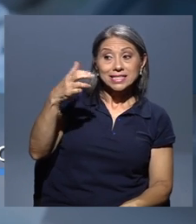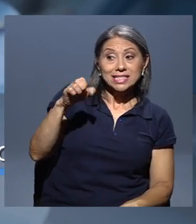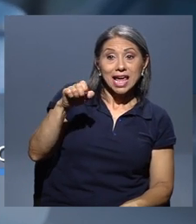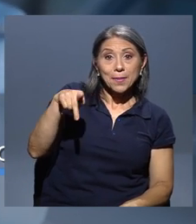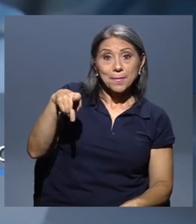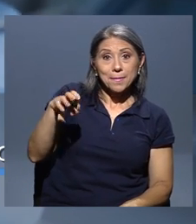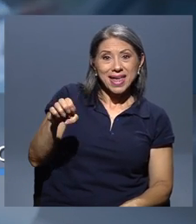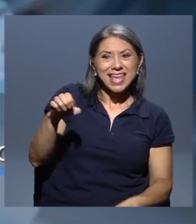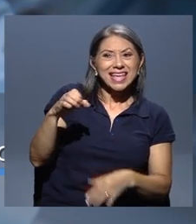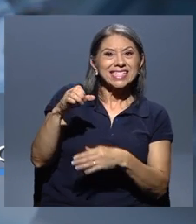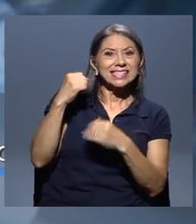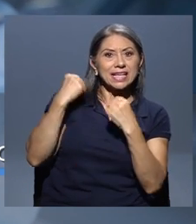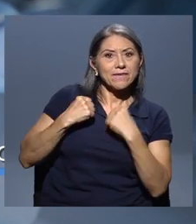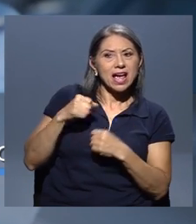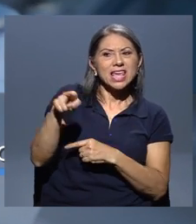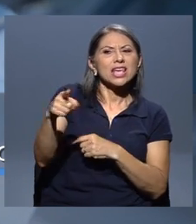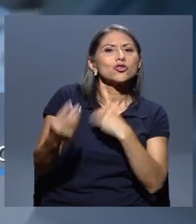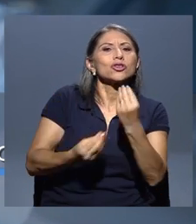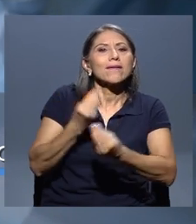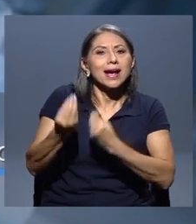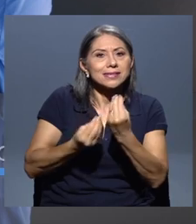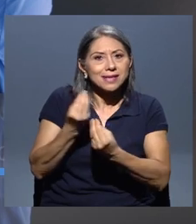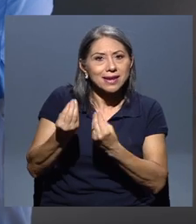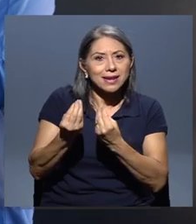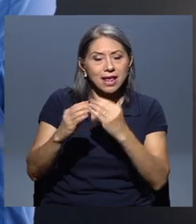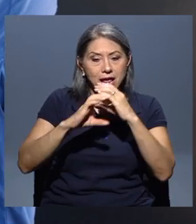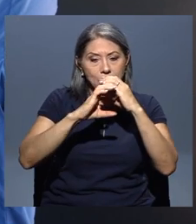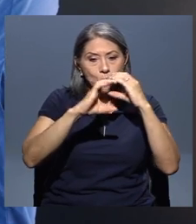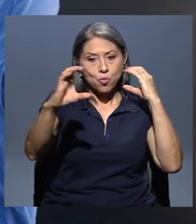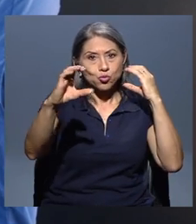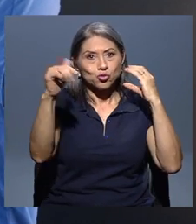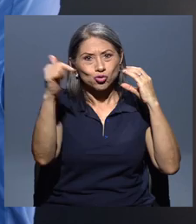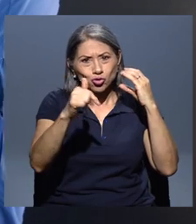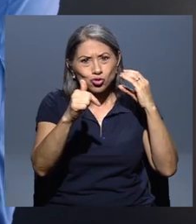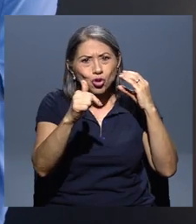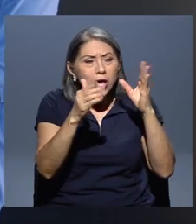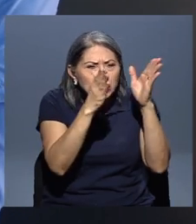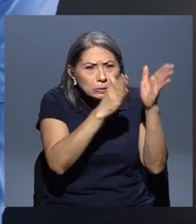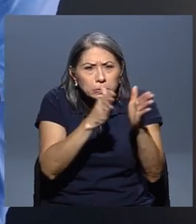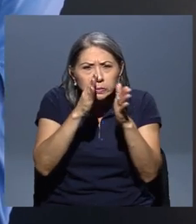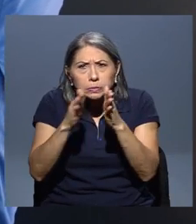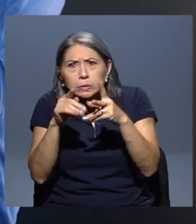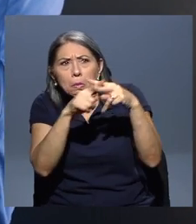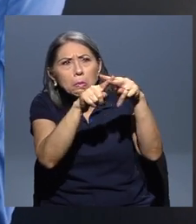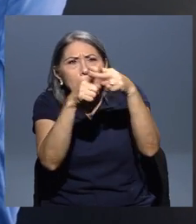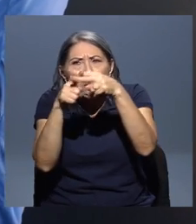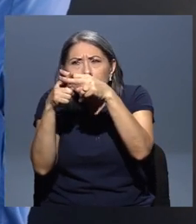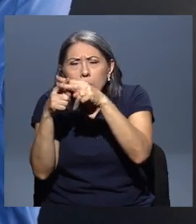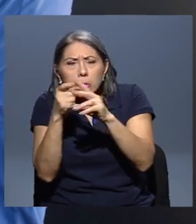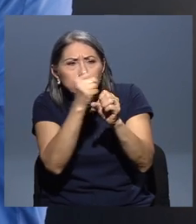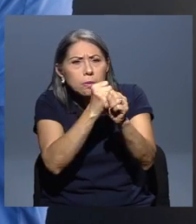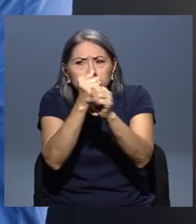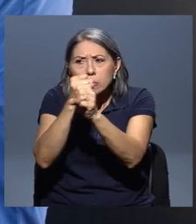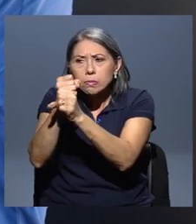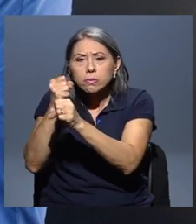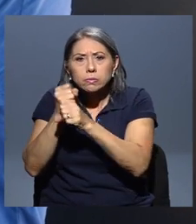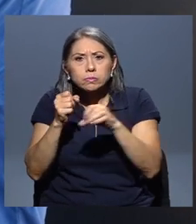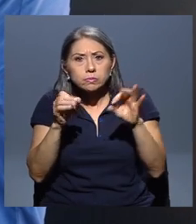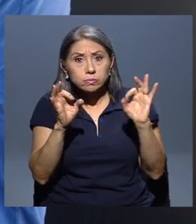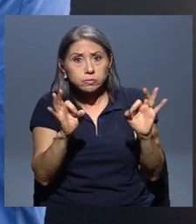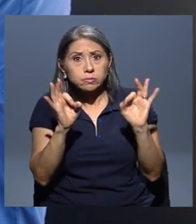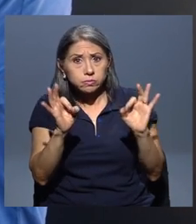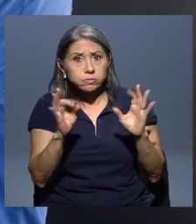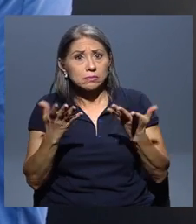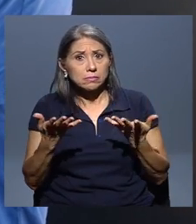acondicionar el bus, ellos tienen donaciones de estas unidades, la parte